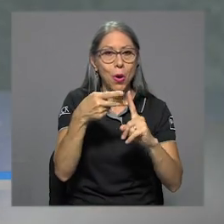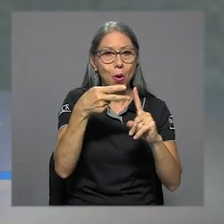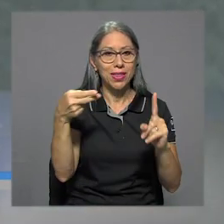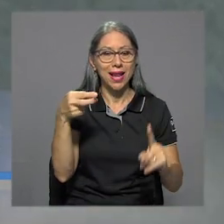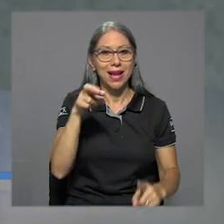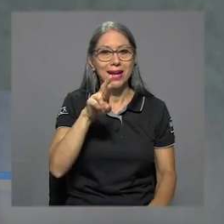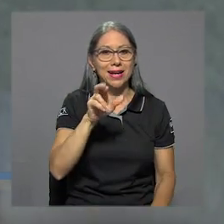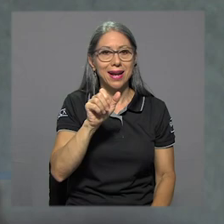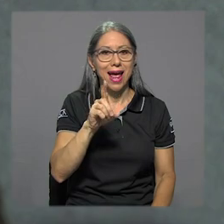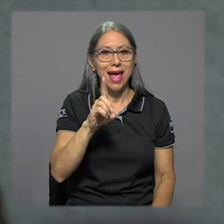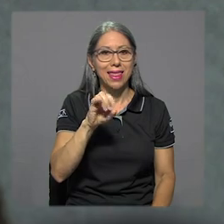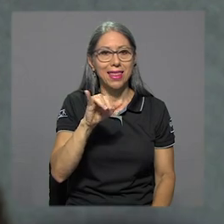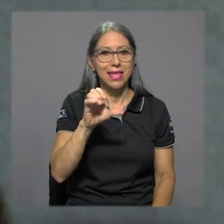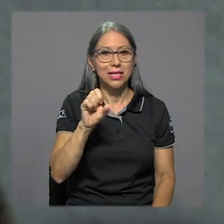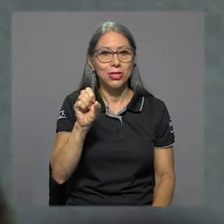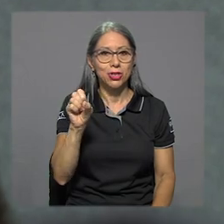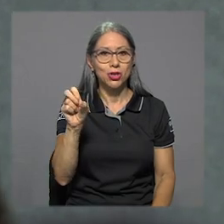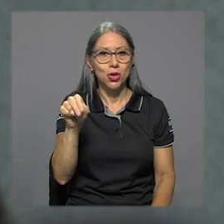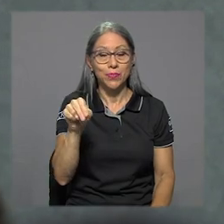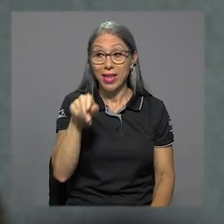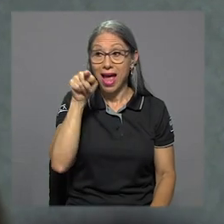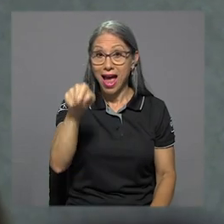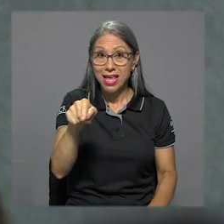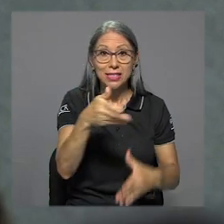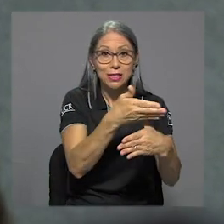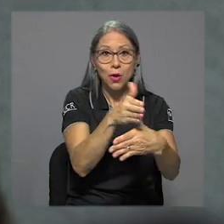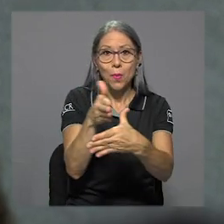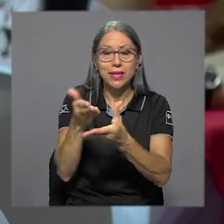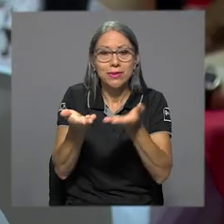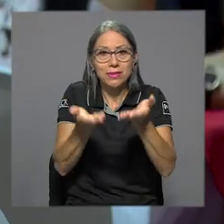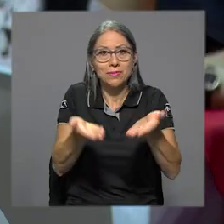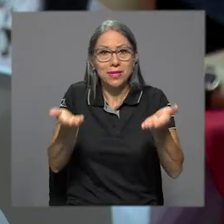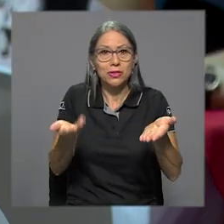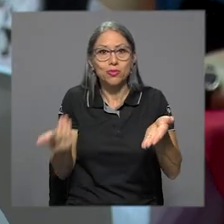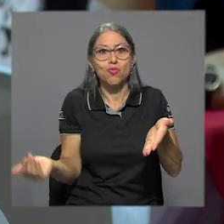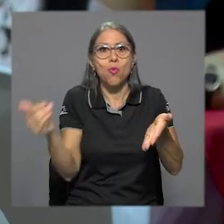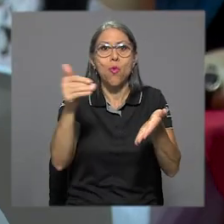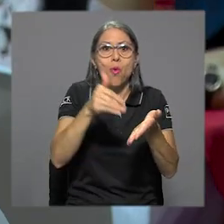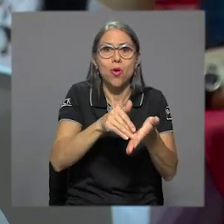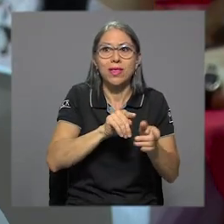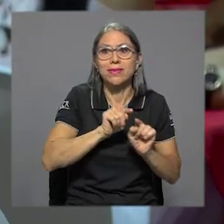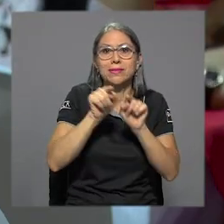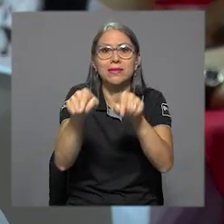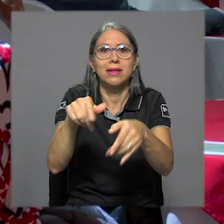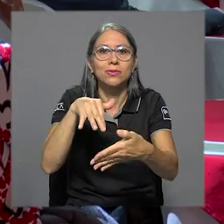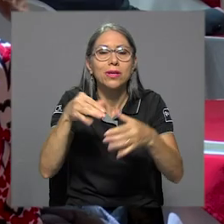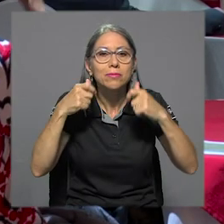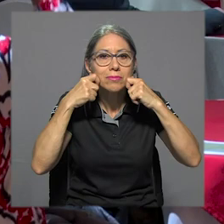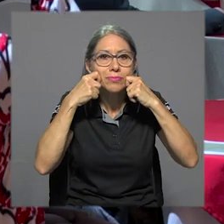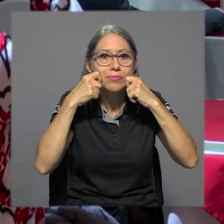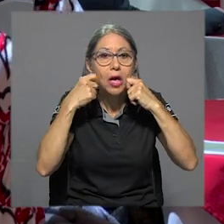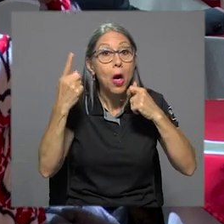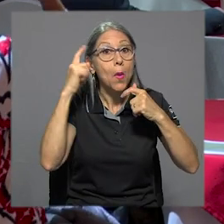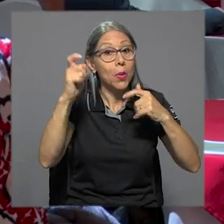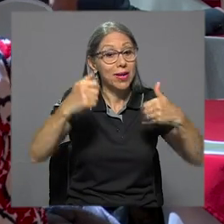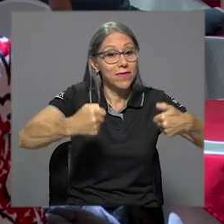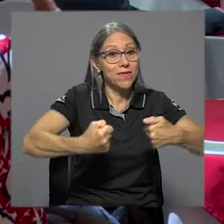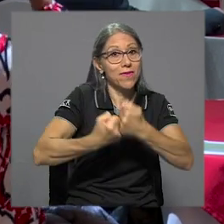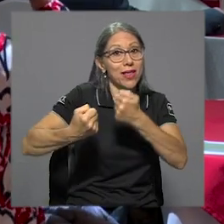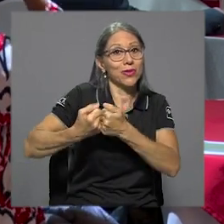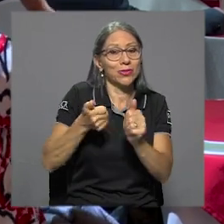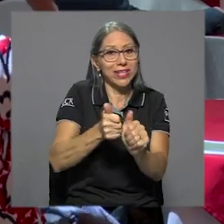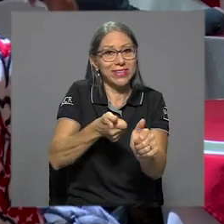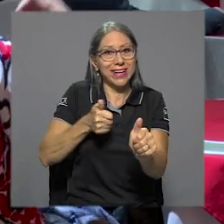Radisson. En este espacio se compartieron herramientas para el regreso a clases presenciales, ante los retos y